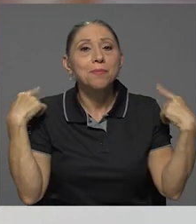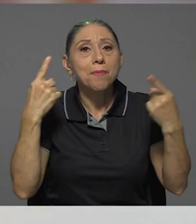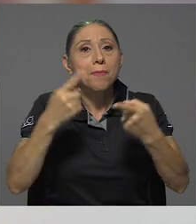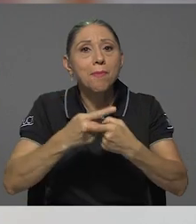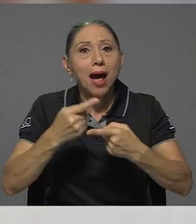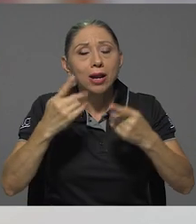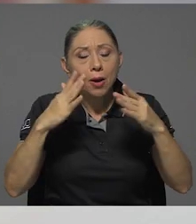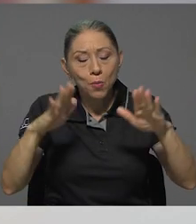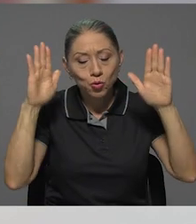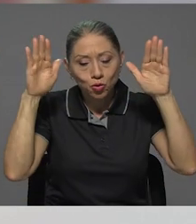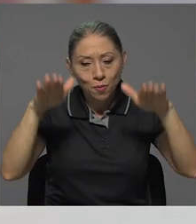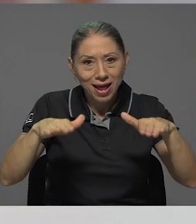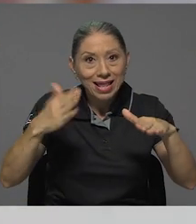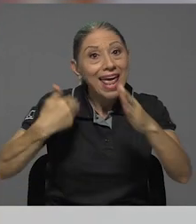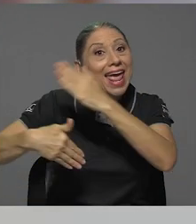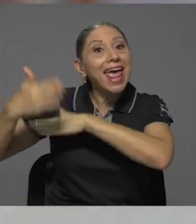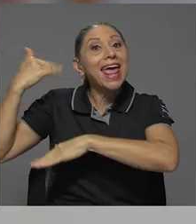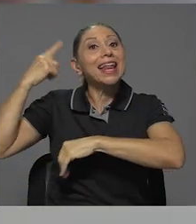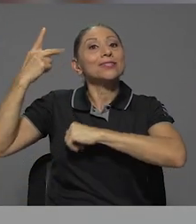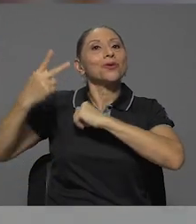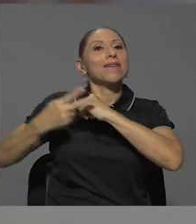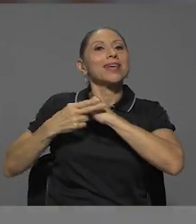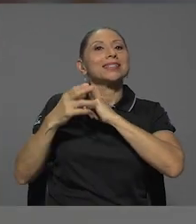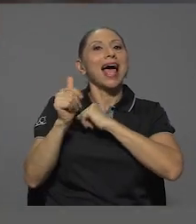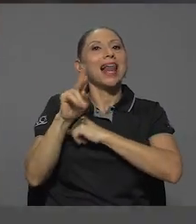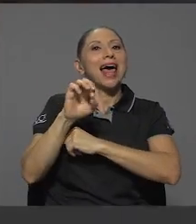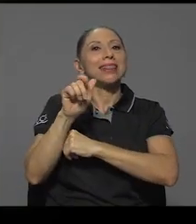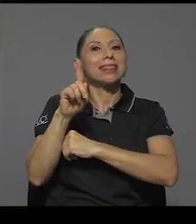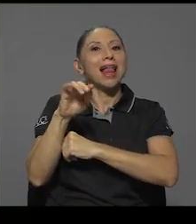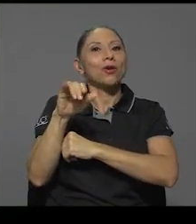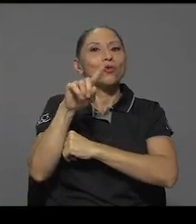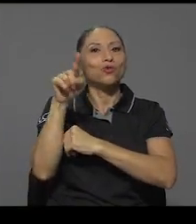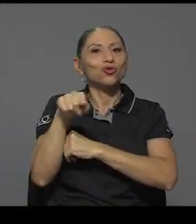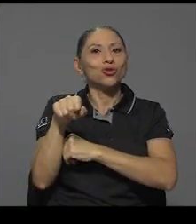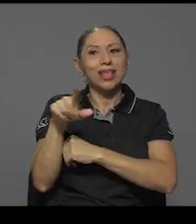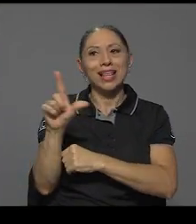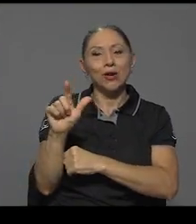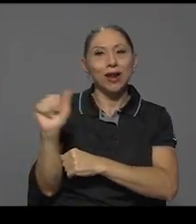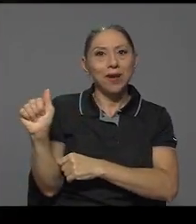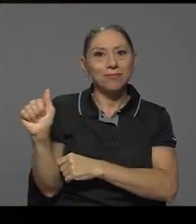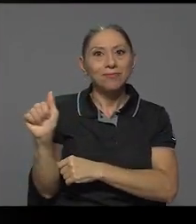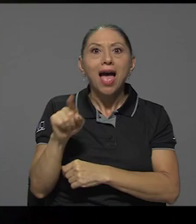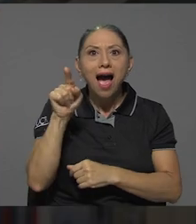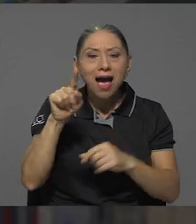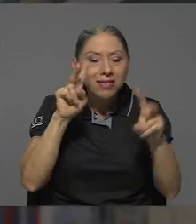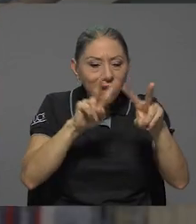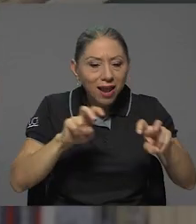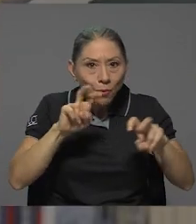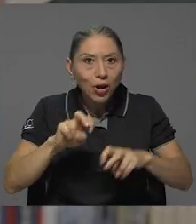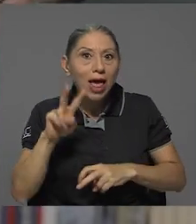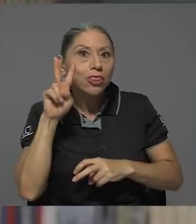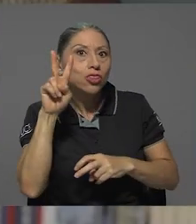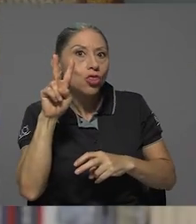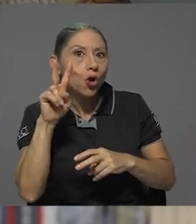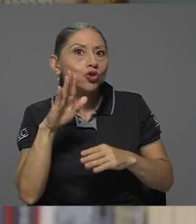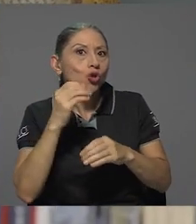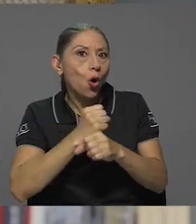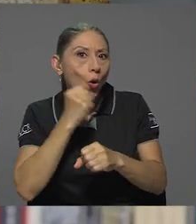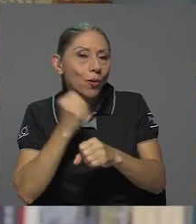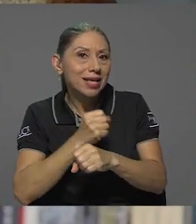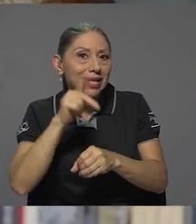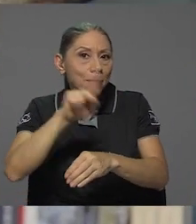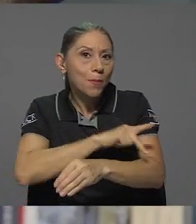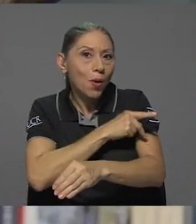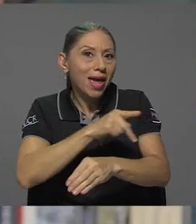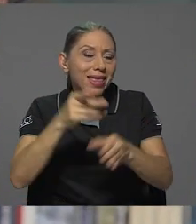Erase una vez al Andalus de Laureano Albán. El autor analiza dos obras del poeta costarricense Laureano Albán desde